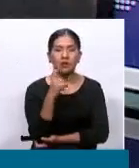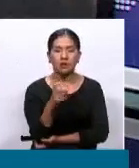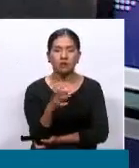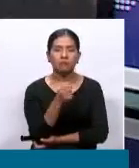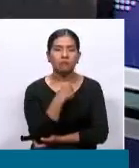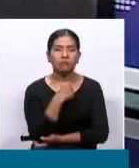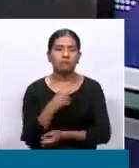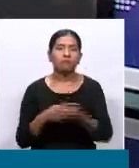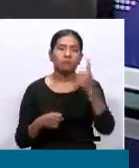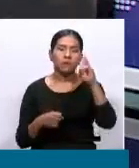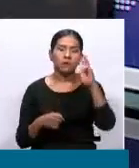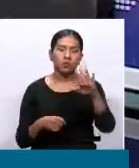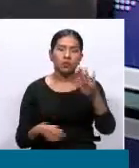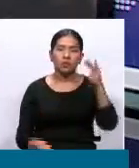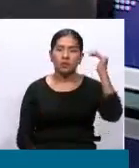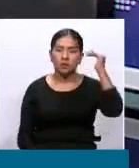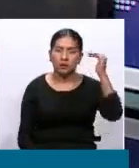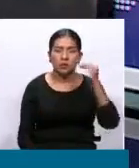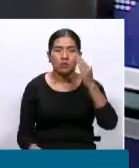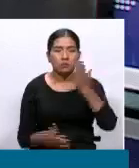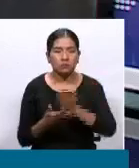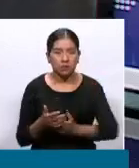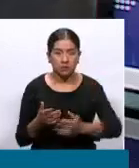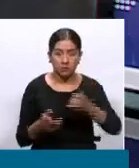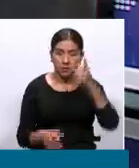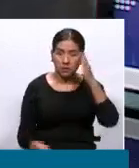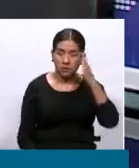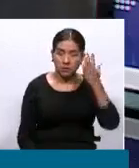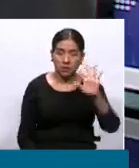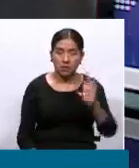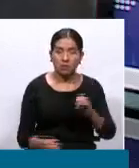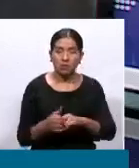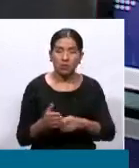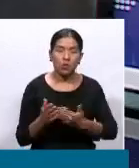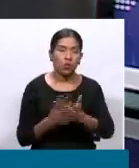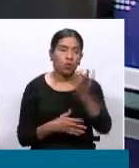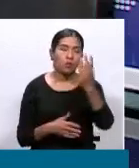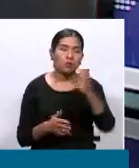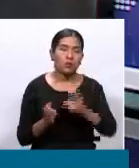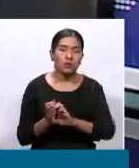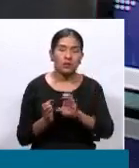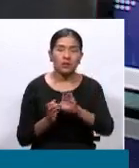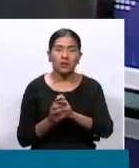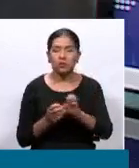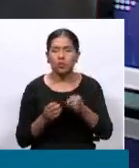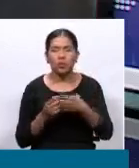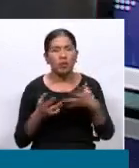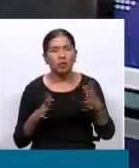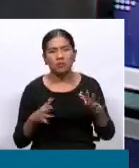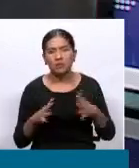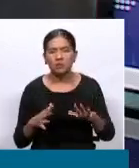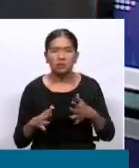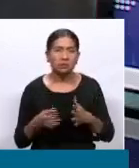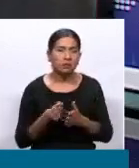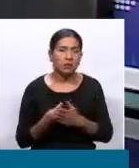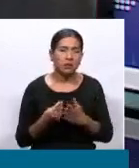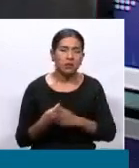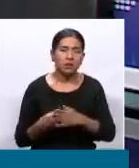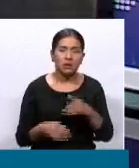coparticipación Santa Cruz? No sé si tienes ese dato con el nuevo censo. ¿Cuánto significaría en monto